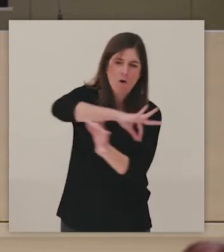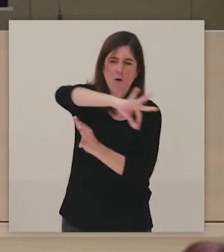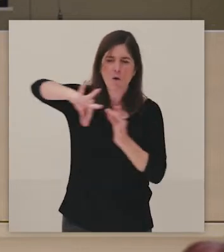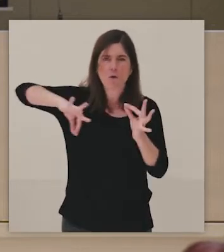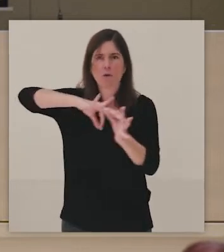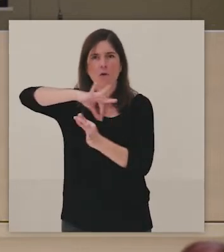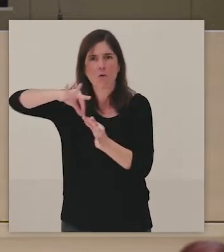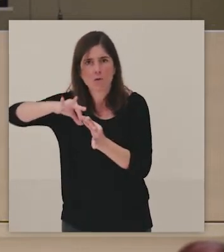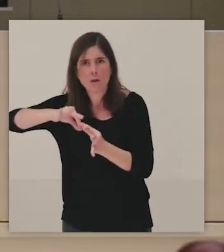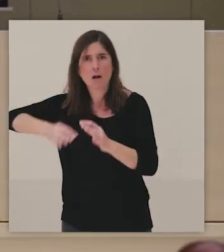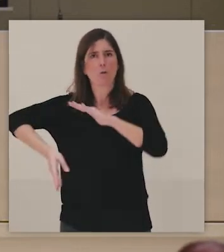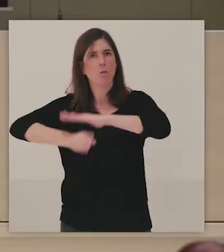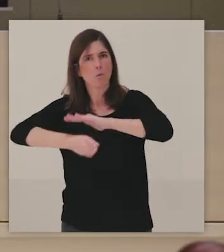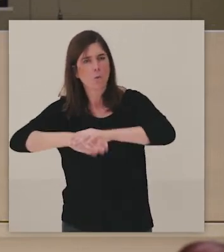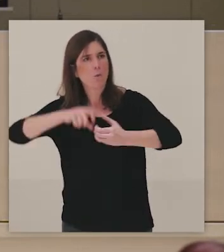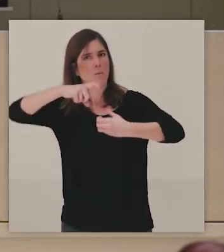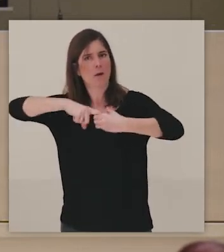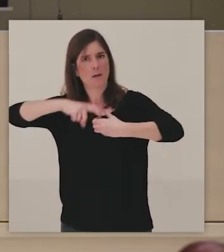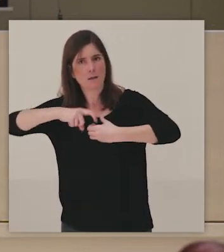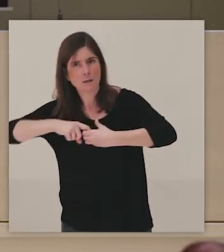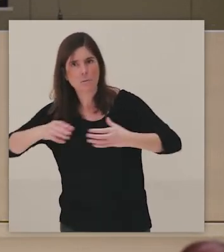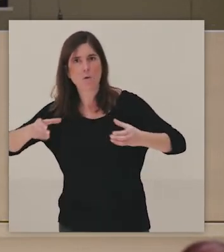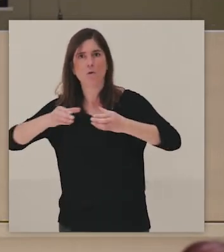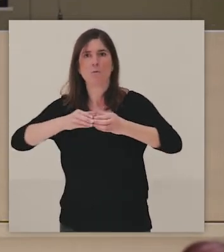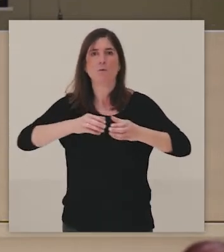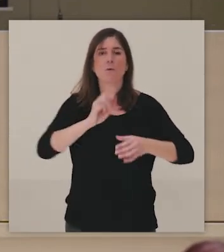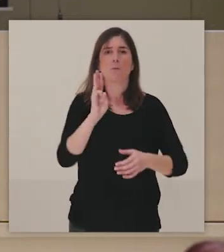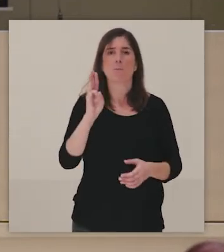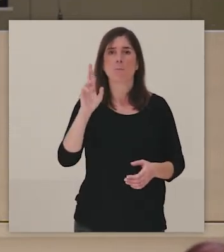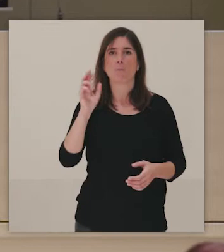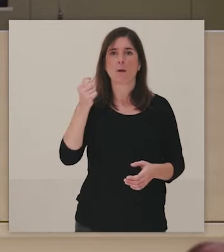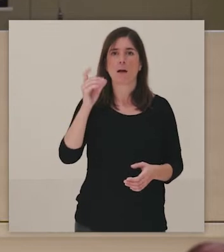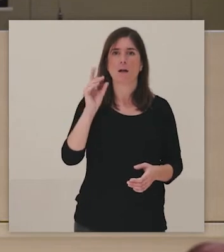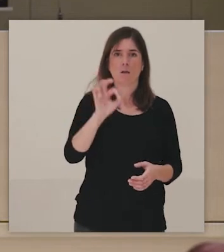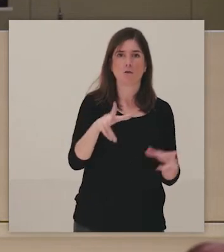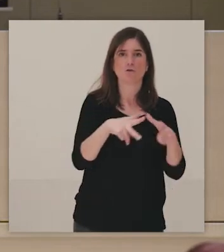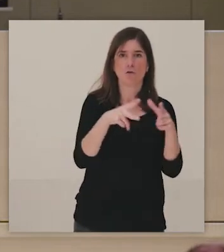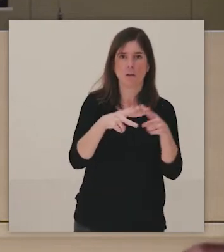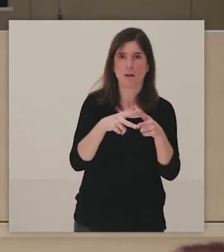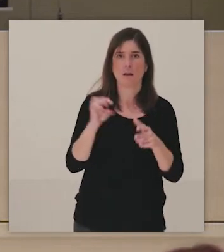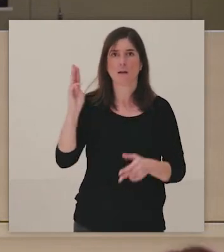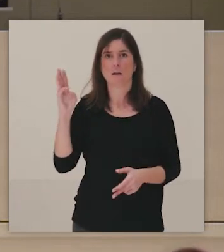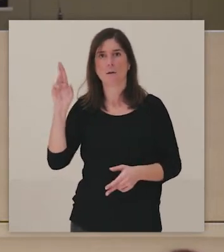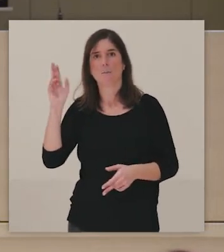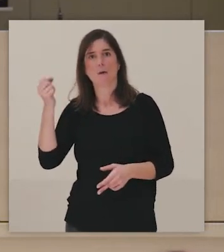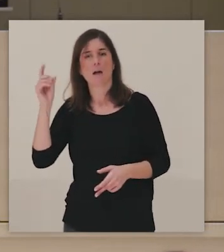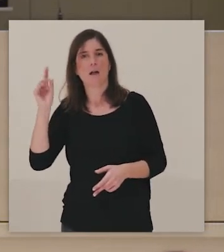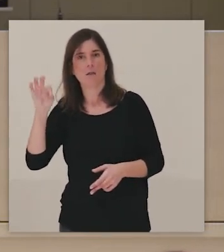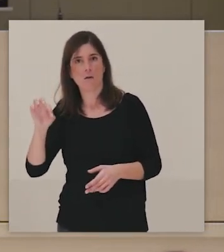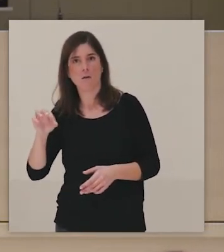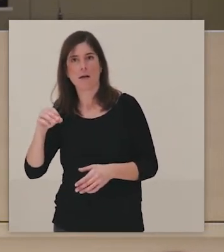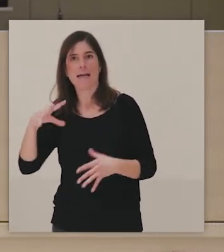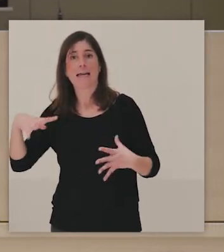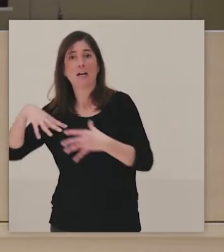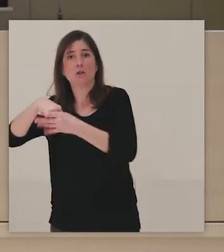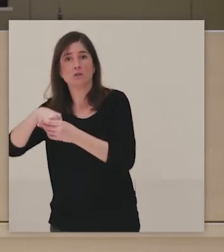también, pero nuestros colectivos de Prado Social y Prado Inclusivo han estado todo el tiempo acompañándonos y